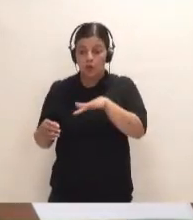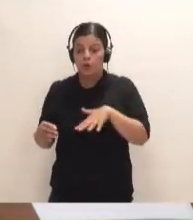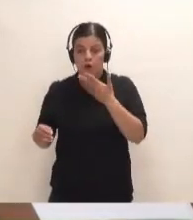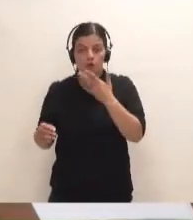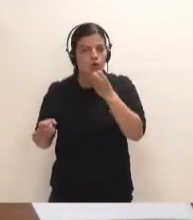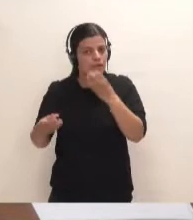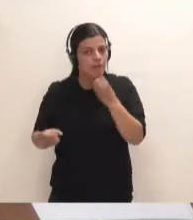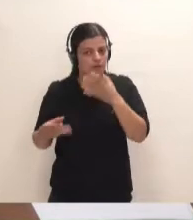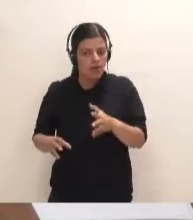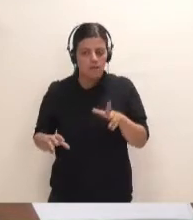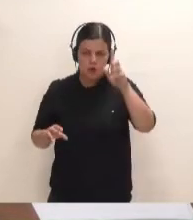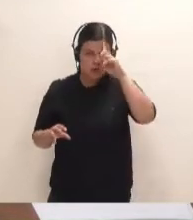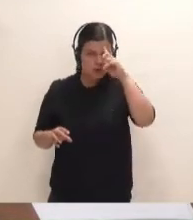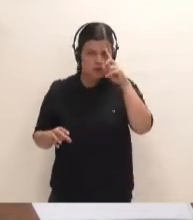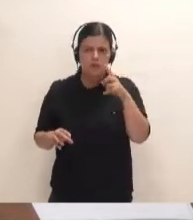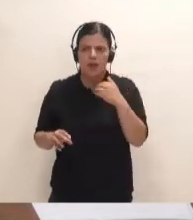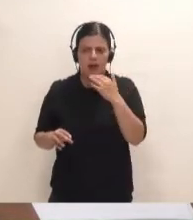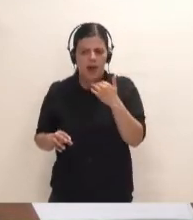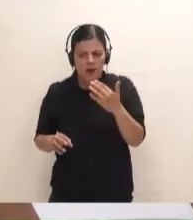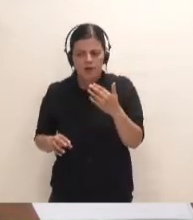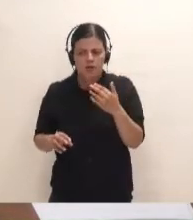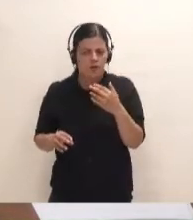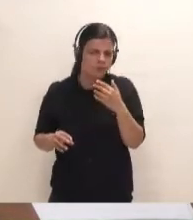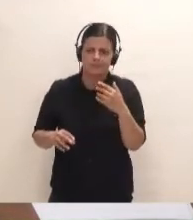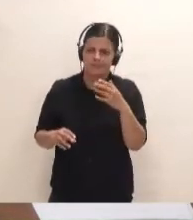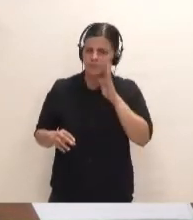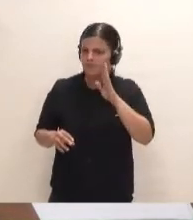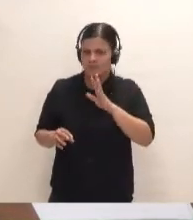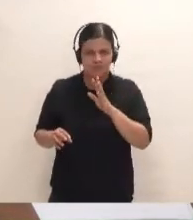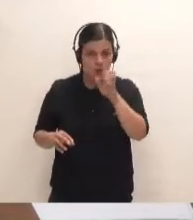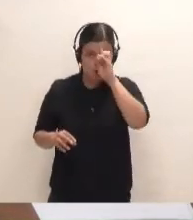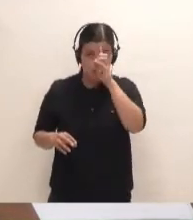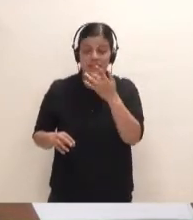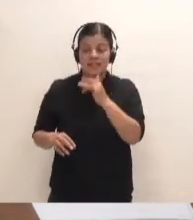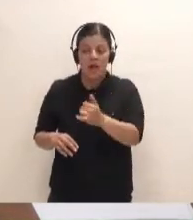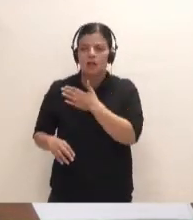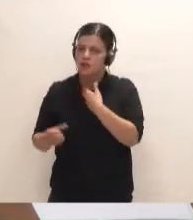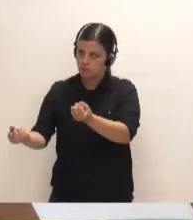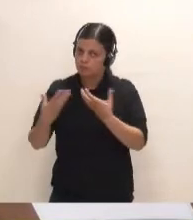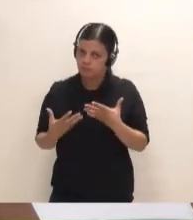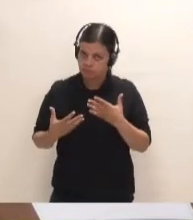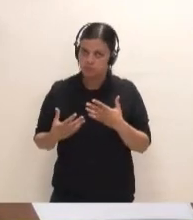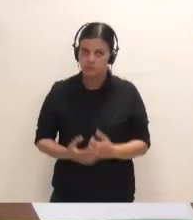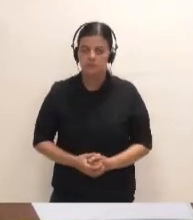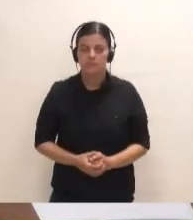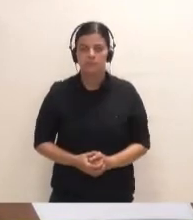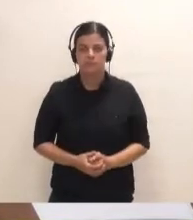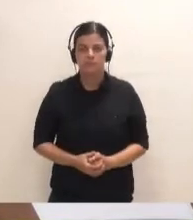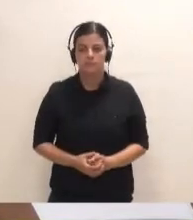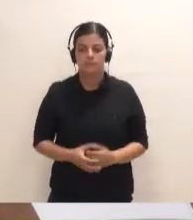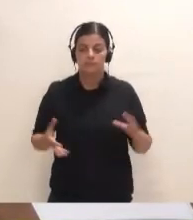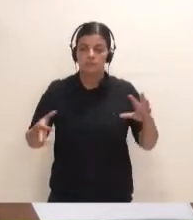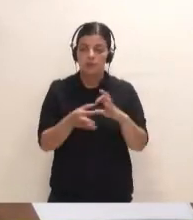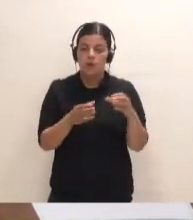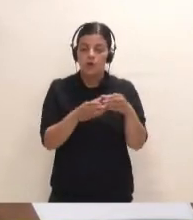me cuesta sinceramente que haya ninguna operación especulativa. Si lo hubiese, me gustaría que la hiciera saber. En relación al Grupo